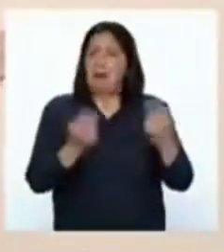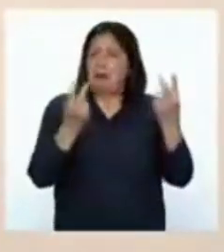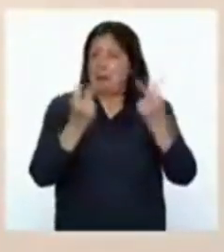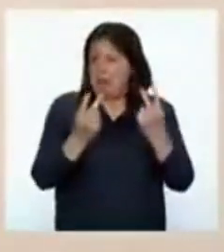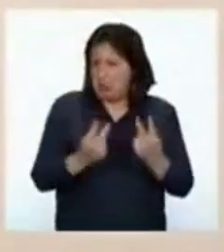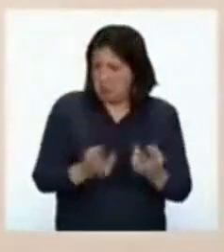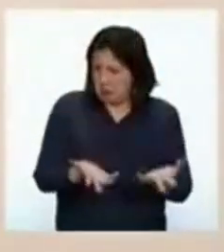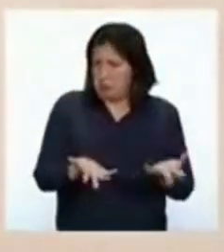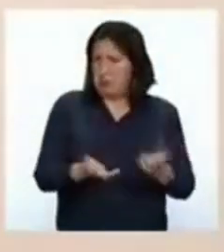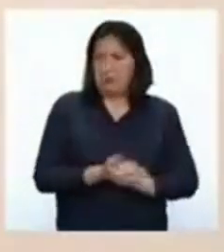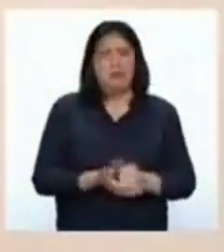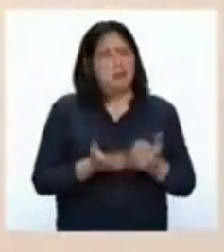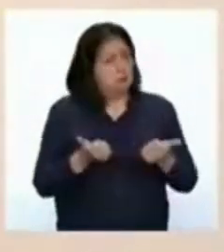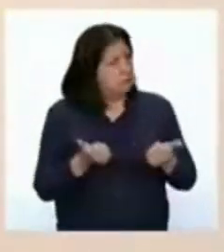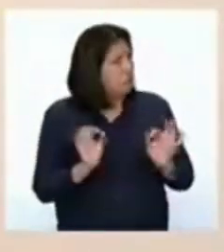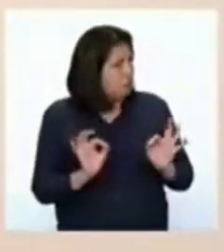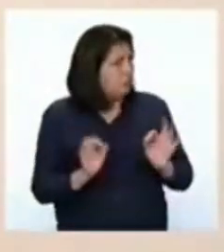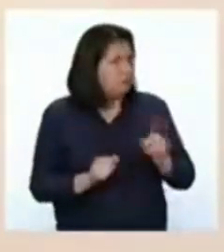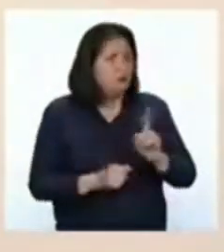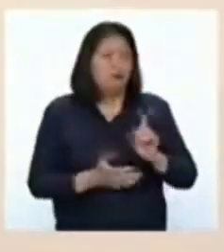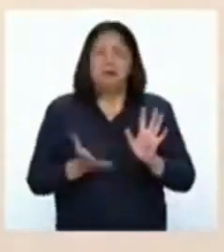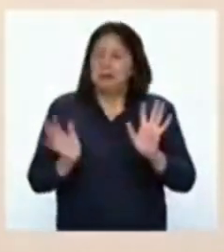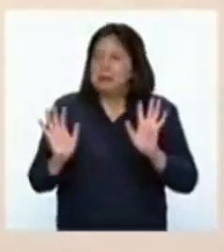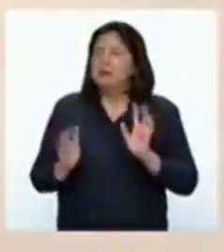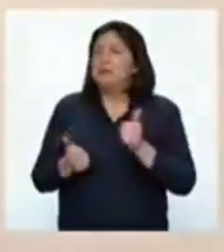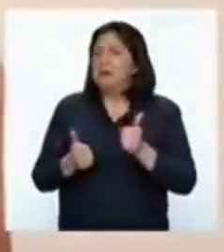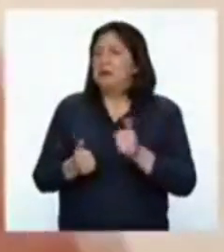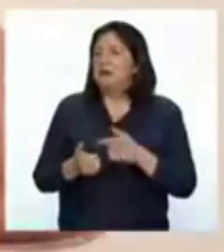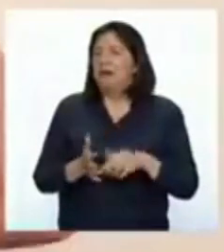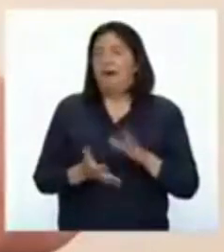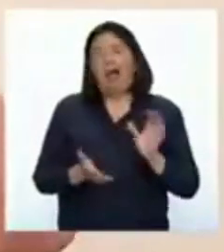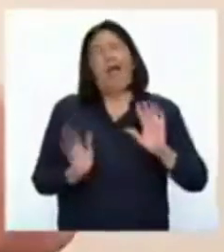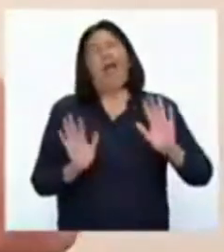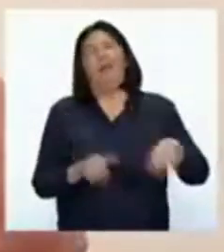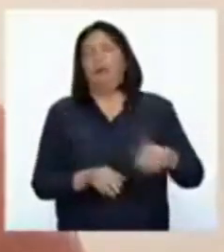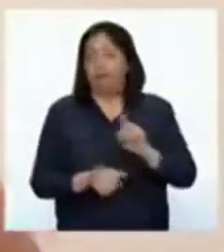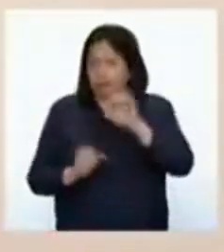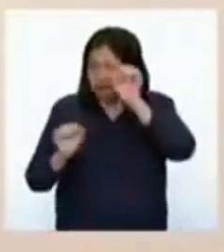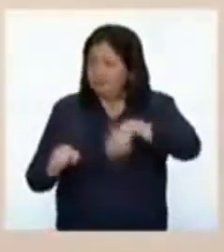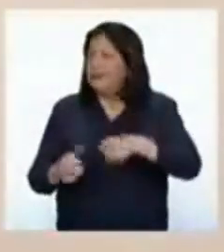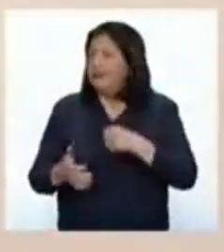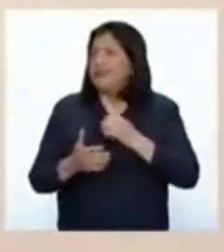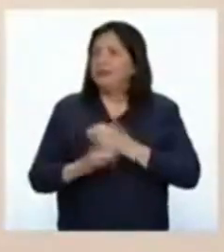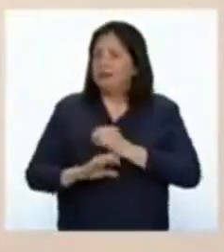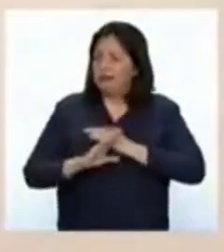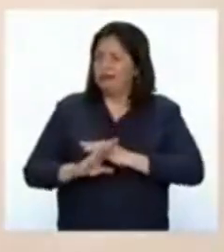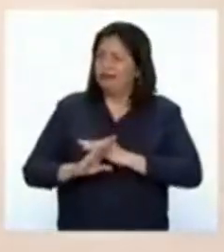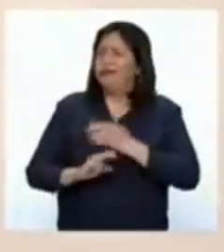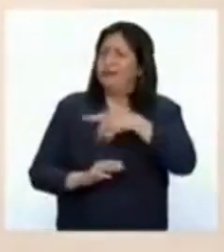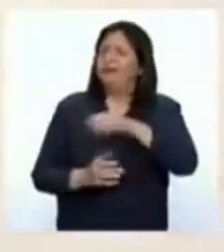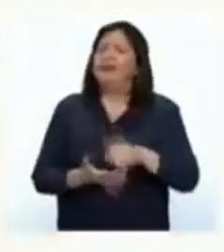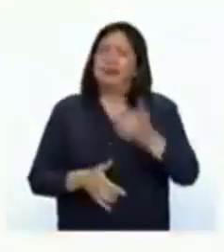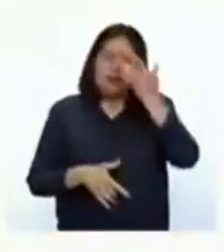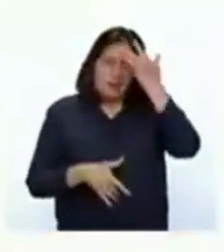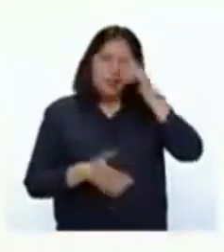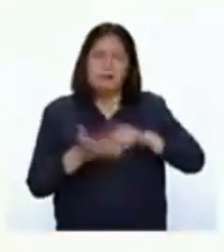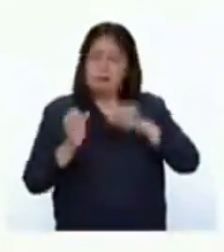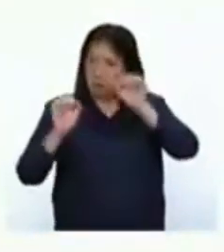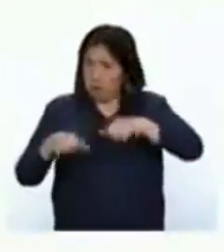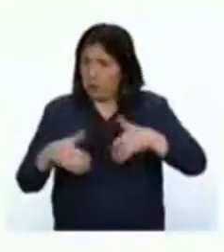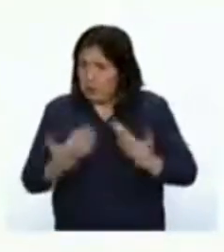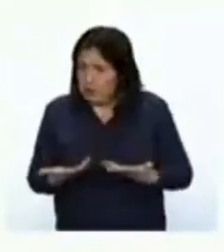al día no están de mal. Así que chicos, vamos a luchar juntos contra la anemia. ¿Podremos hacerlo?